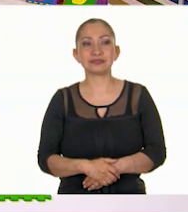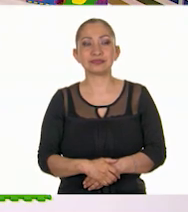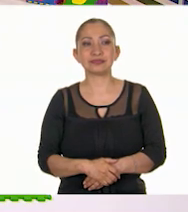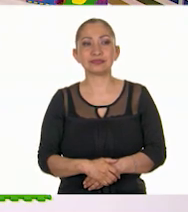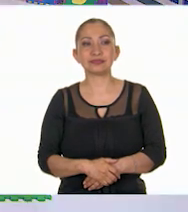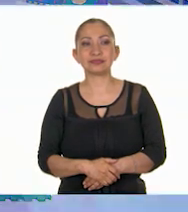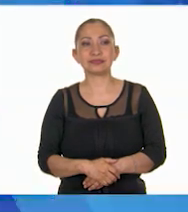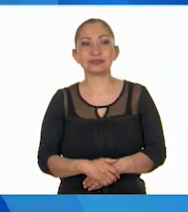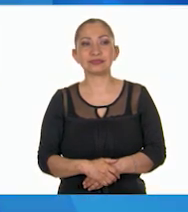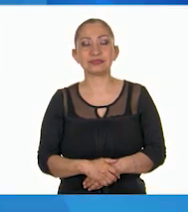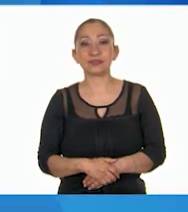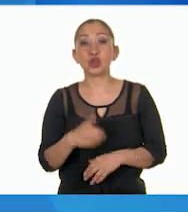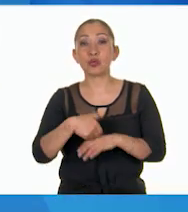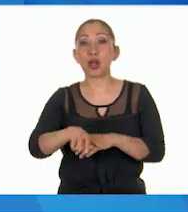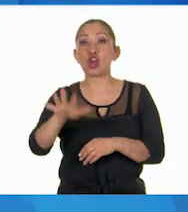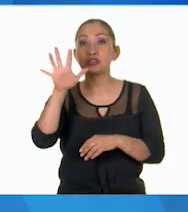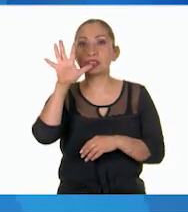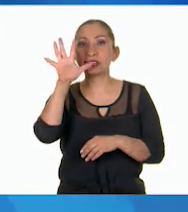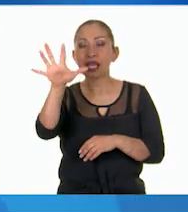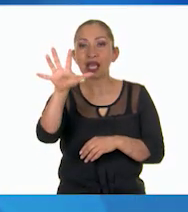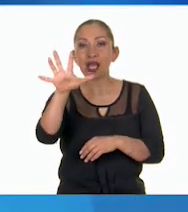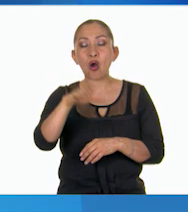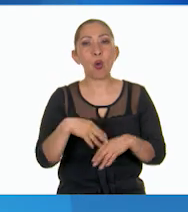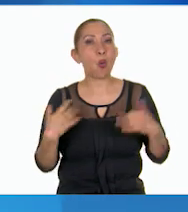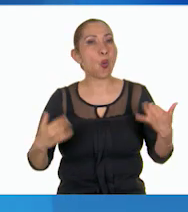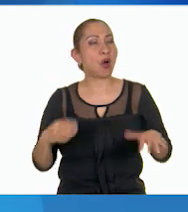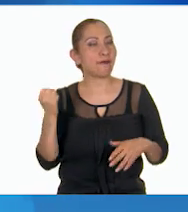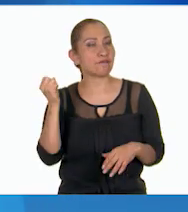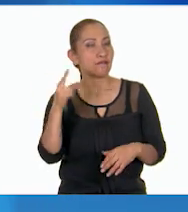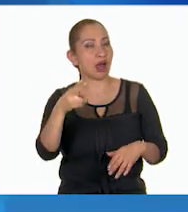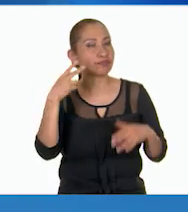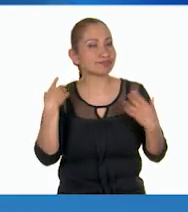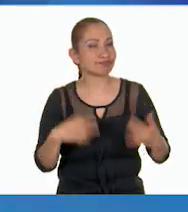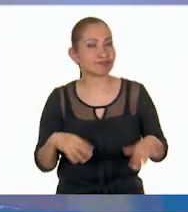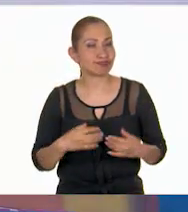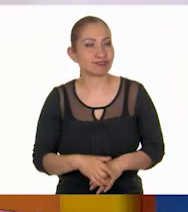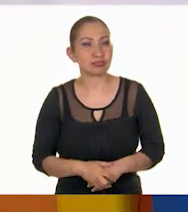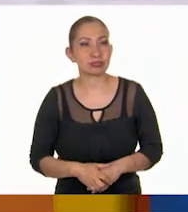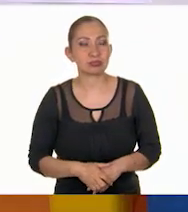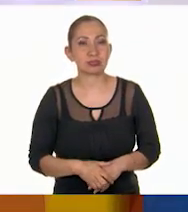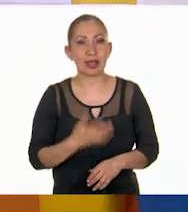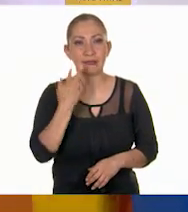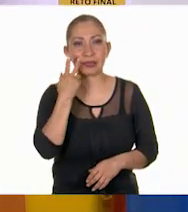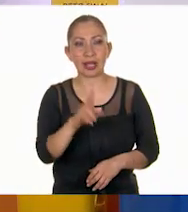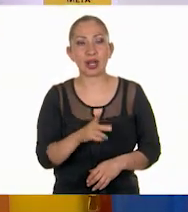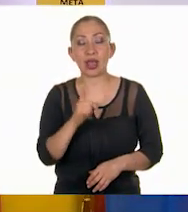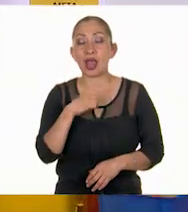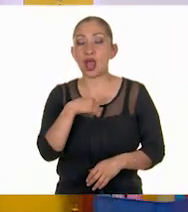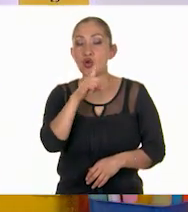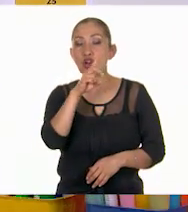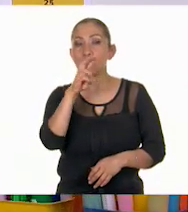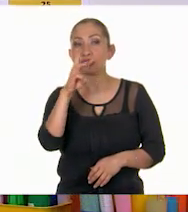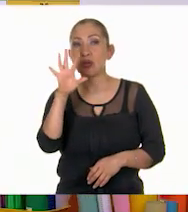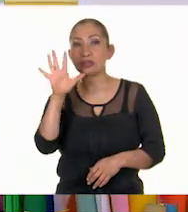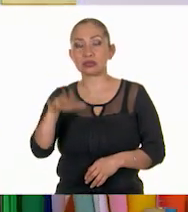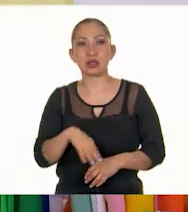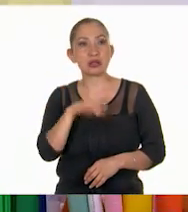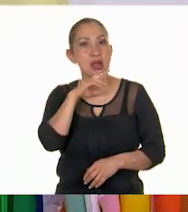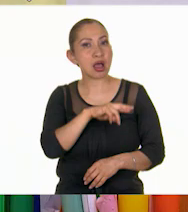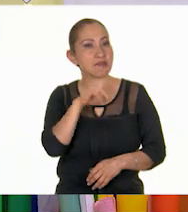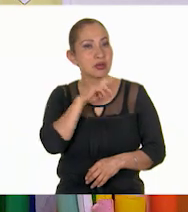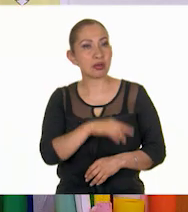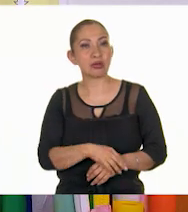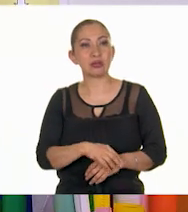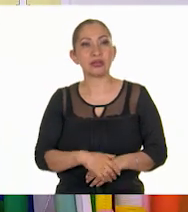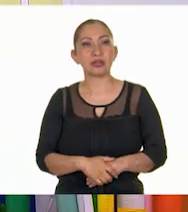¡Cayó el número cinco! ¡Tengo! ¡Qué suertudos, eh! A ver, vamos a avanzar. ¡Ay, van muy rápido ellos,